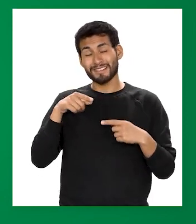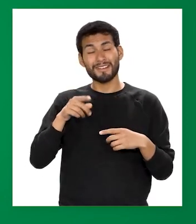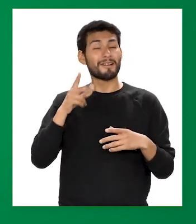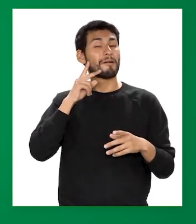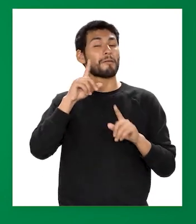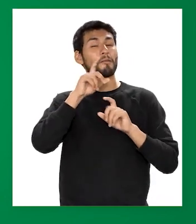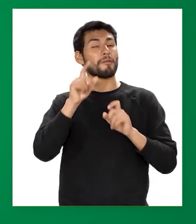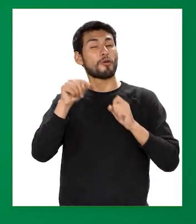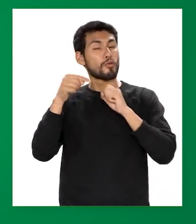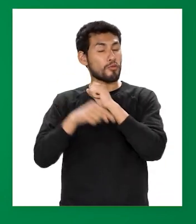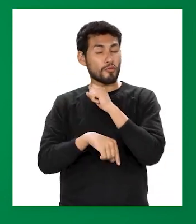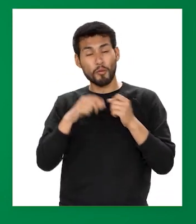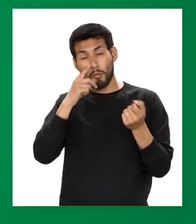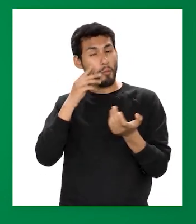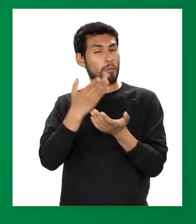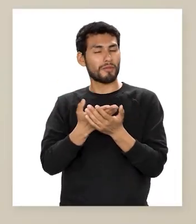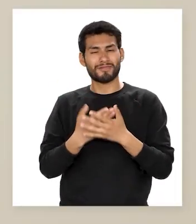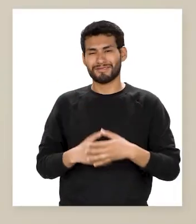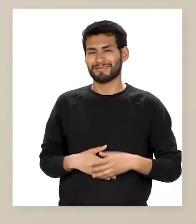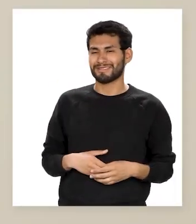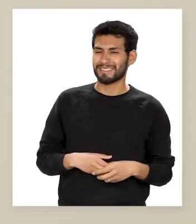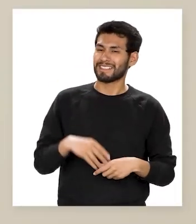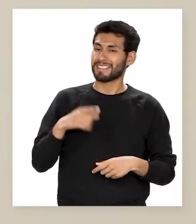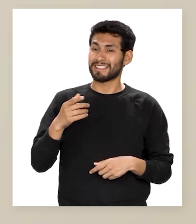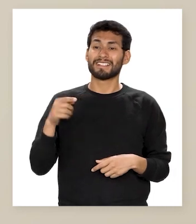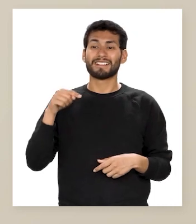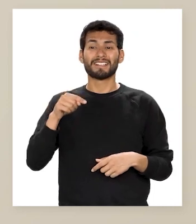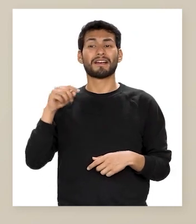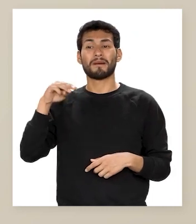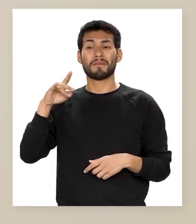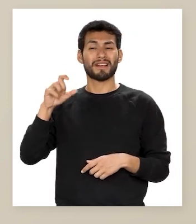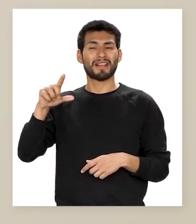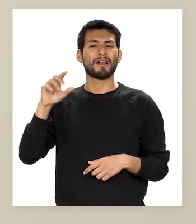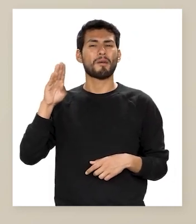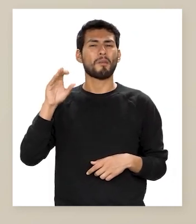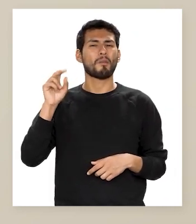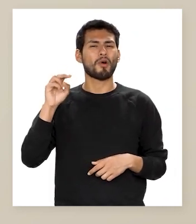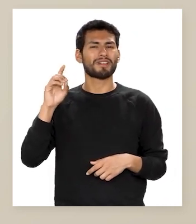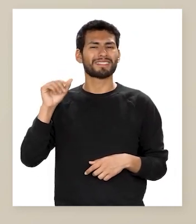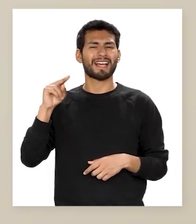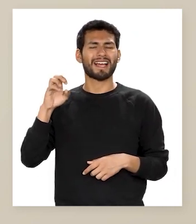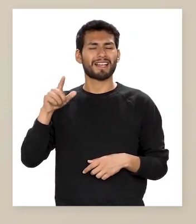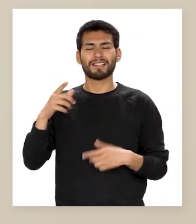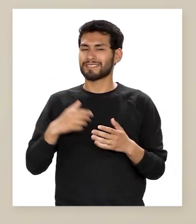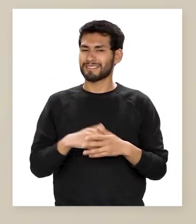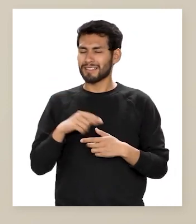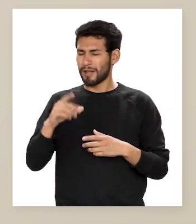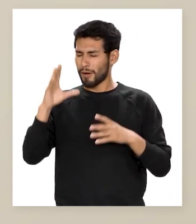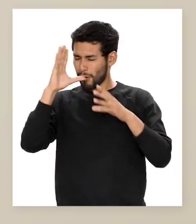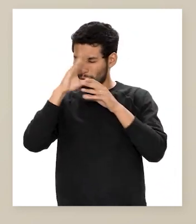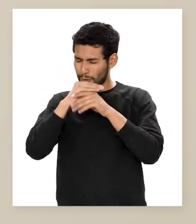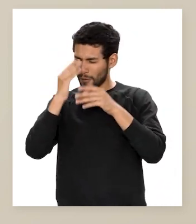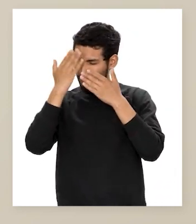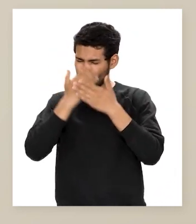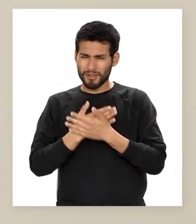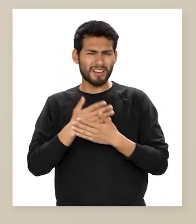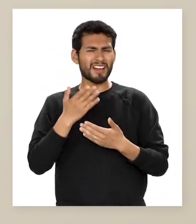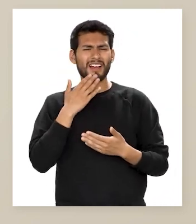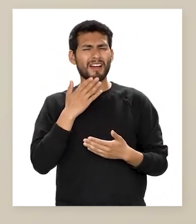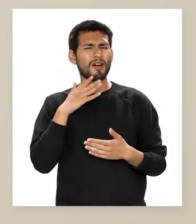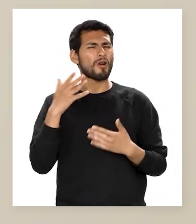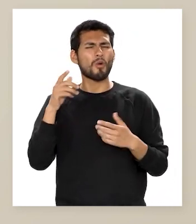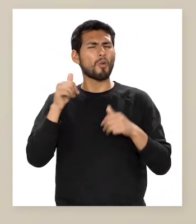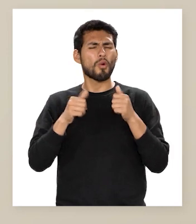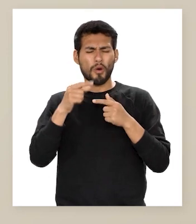desafío con el que los pondré a prueba En el poema de Miguel Bondangel, titulado Una noche de obscuridad ¿Cuáles son las